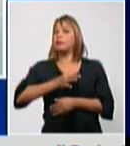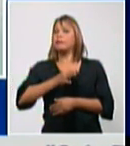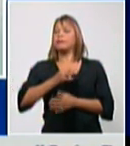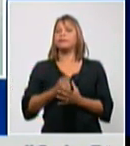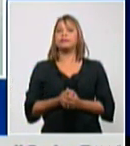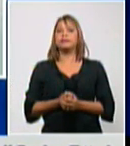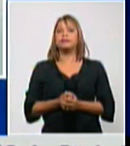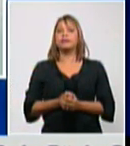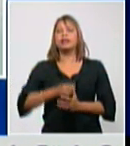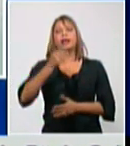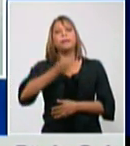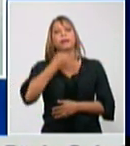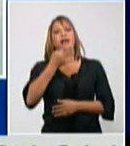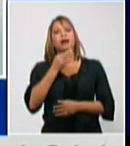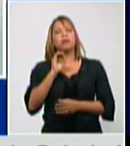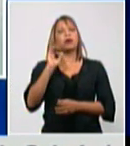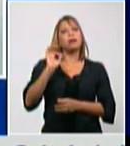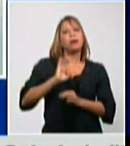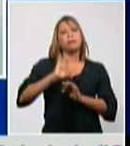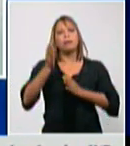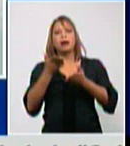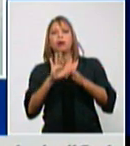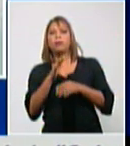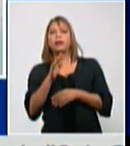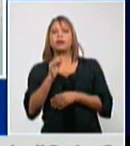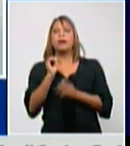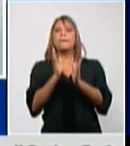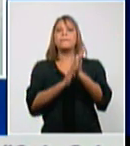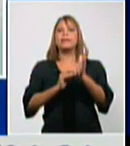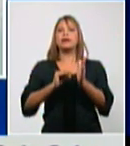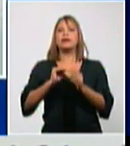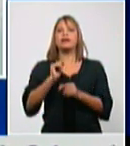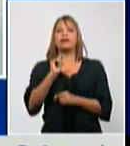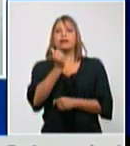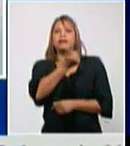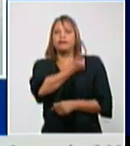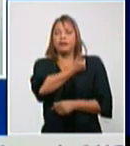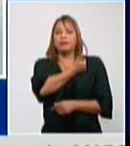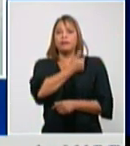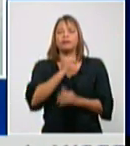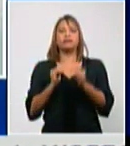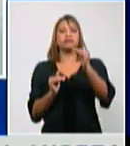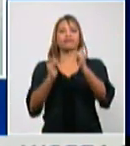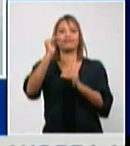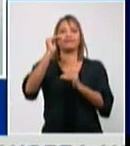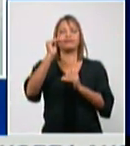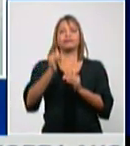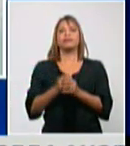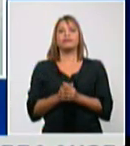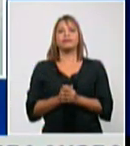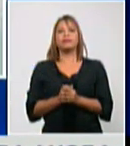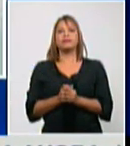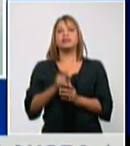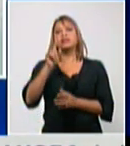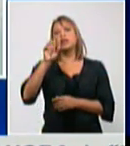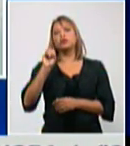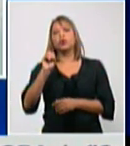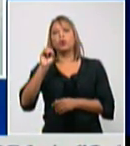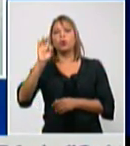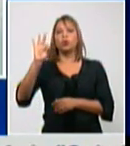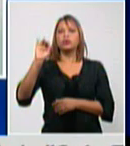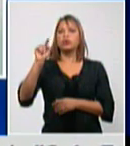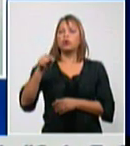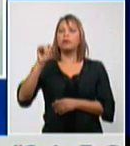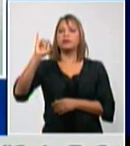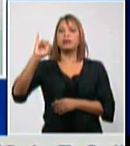el promedio de casos en el mes de diciembre asiente a ciento ocho coma seis casos